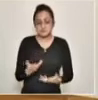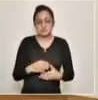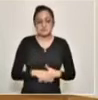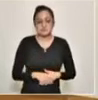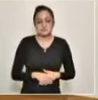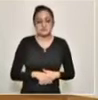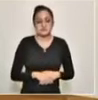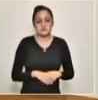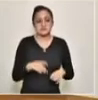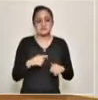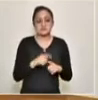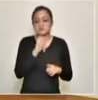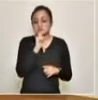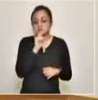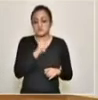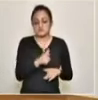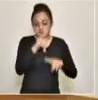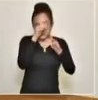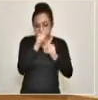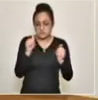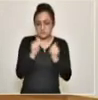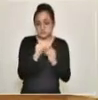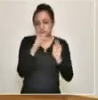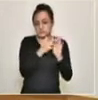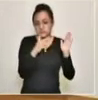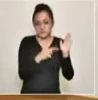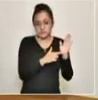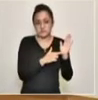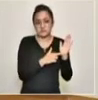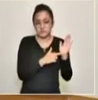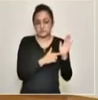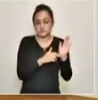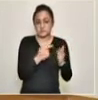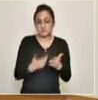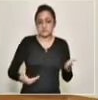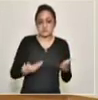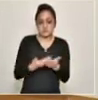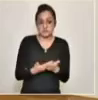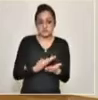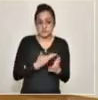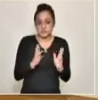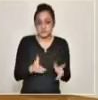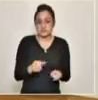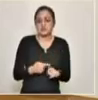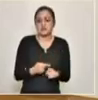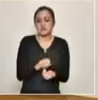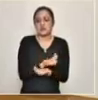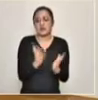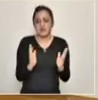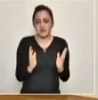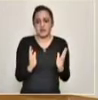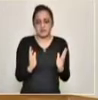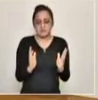acuerdo a la normatividad que se expida a quienes